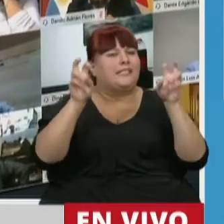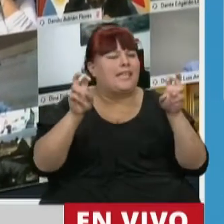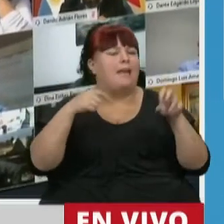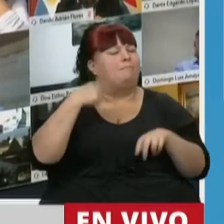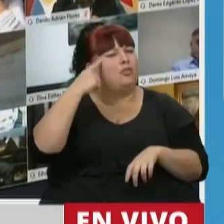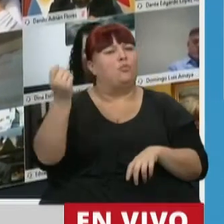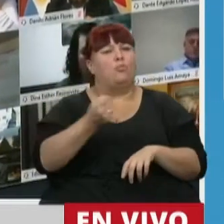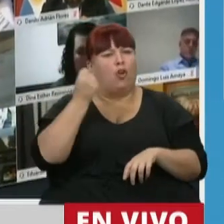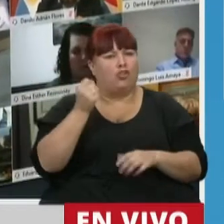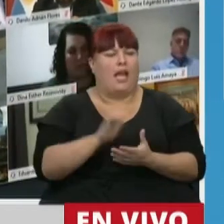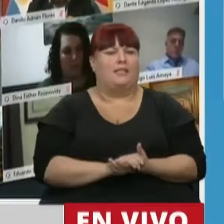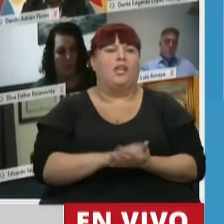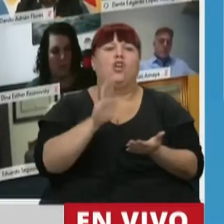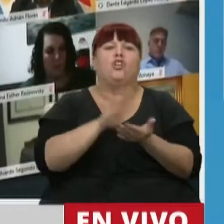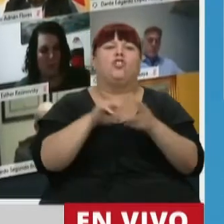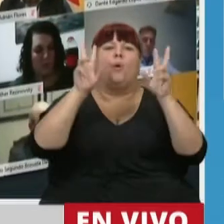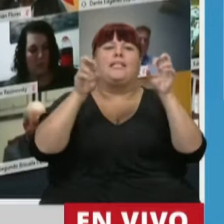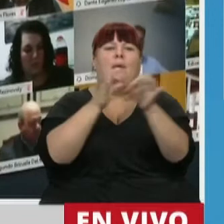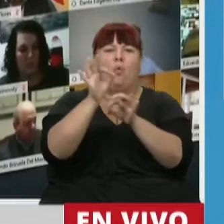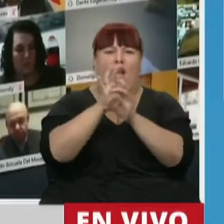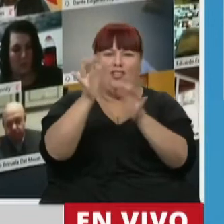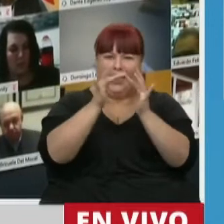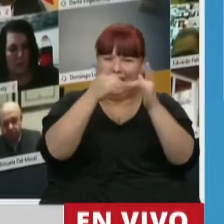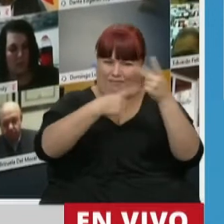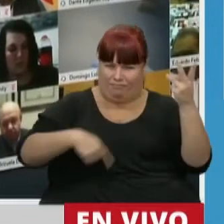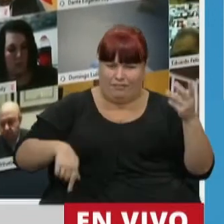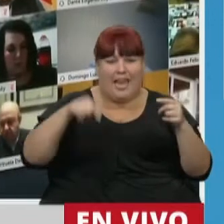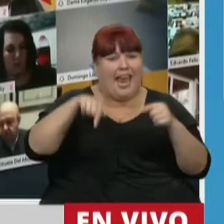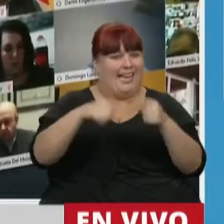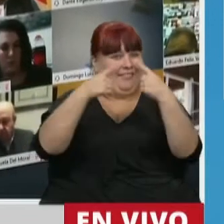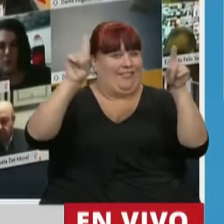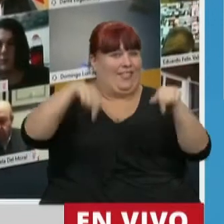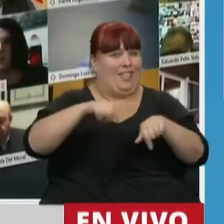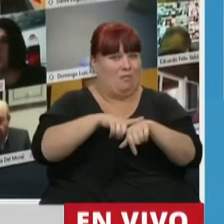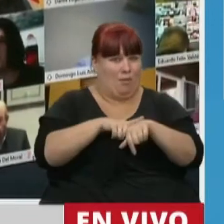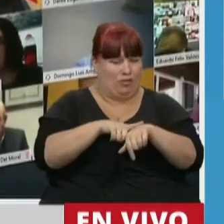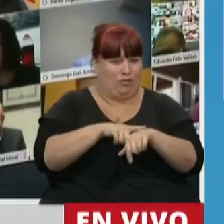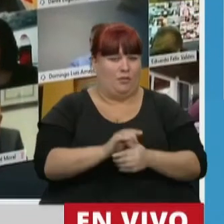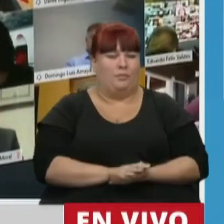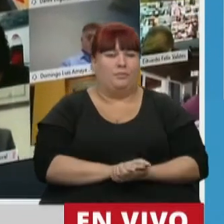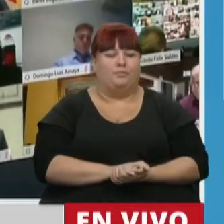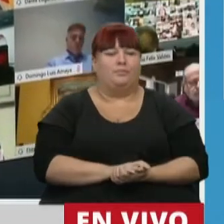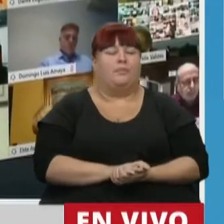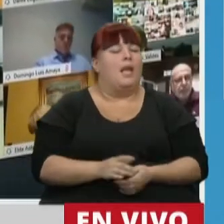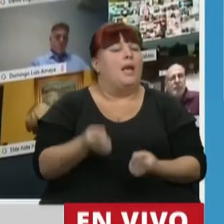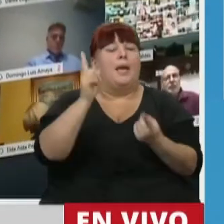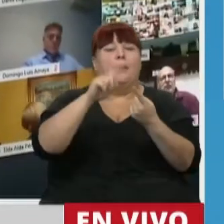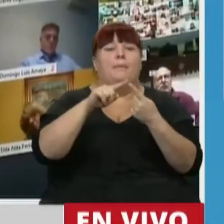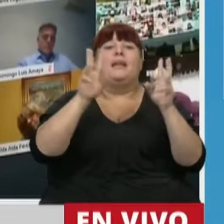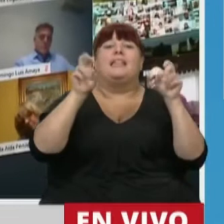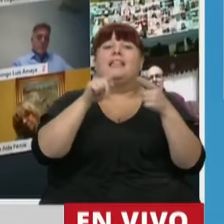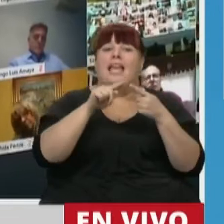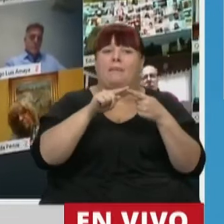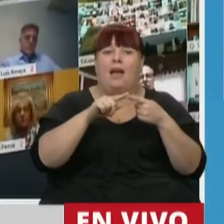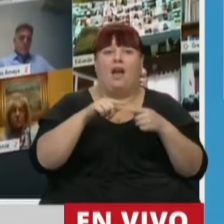parecen importantes en materia de educación a distancia y en esta excepcionalidad que hoy vivimos. La primera cuestión es